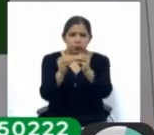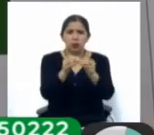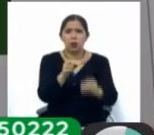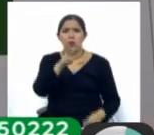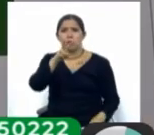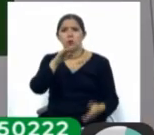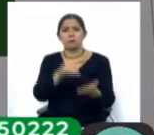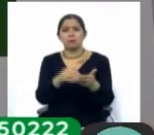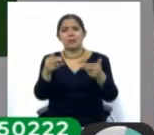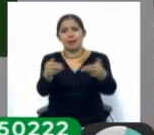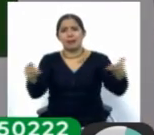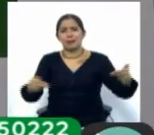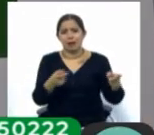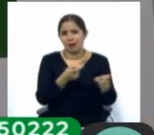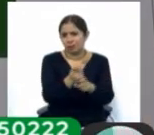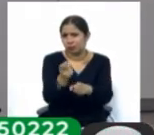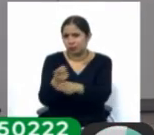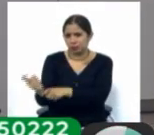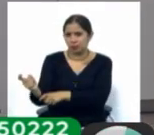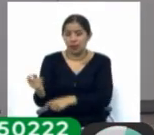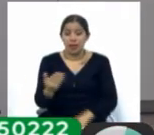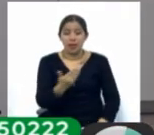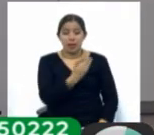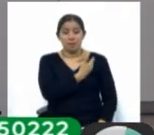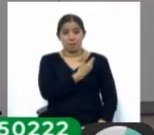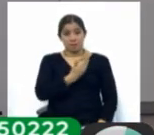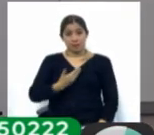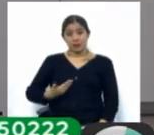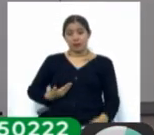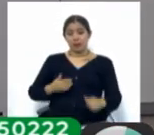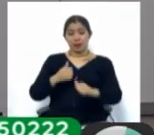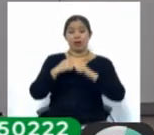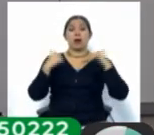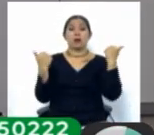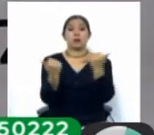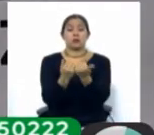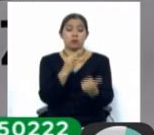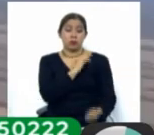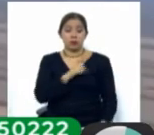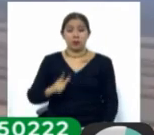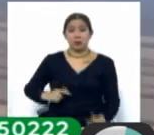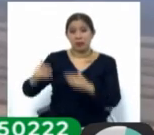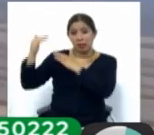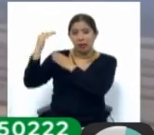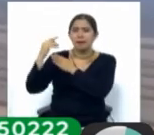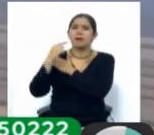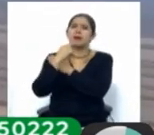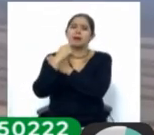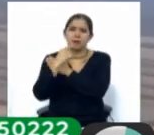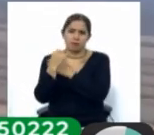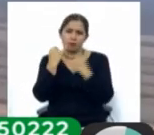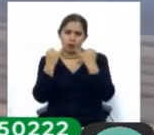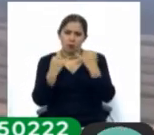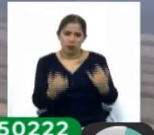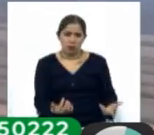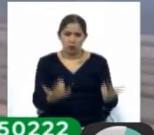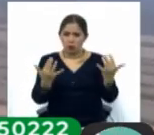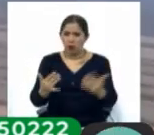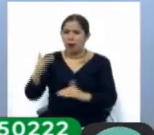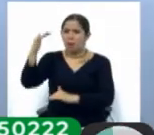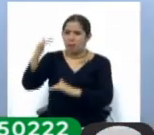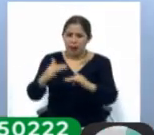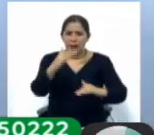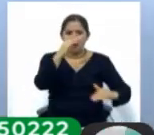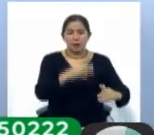El presidente de la Asociación de Municipios de Santa Cruz informó que la intensidad de los incendios bajaron, pero por la falta de lluvia y los fuertes vientos